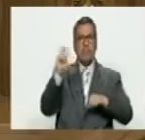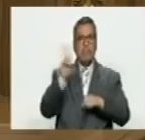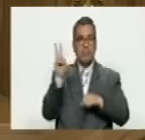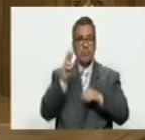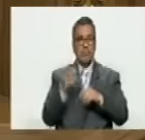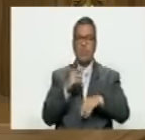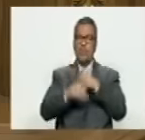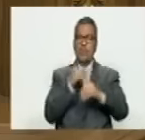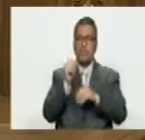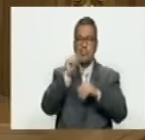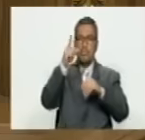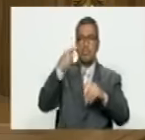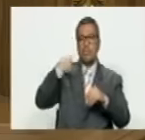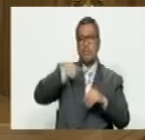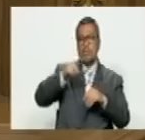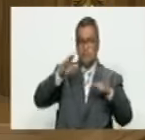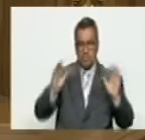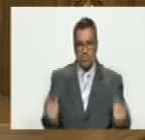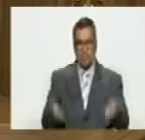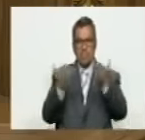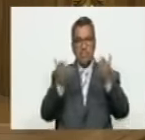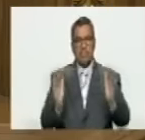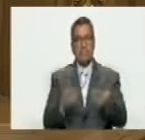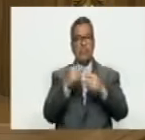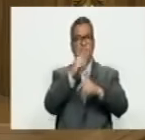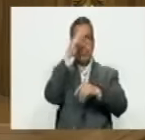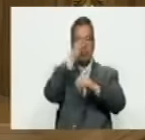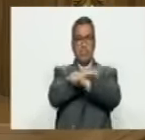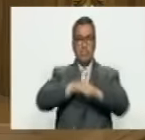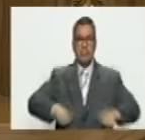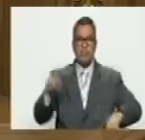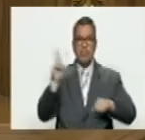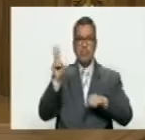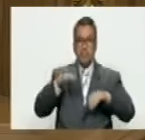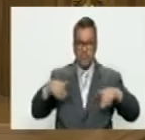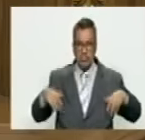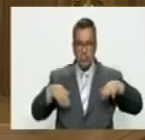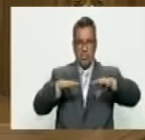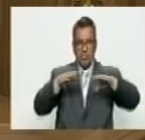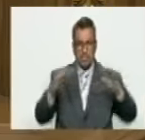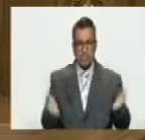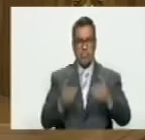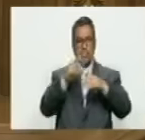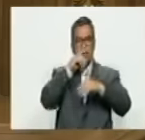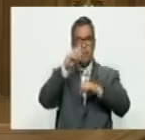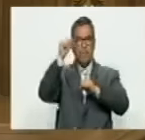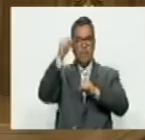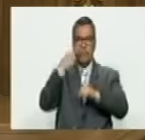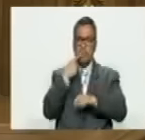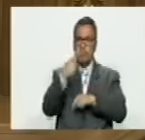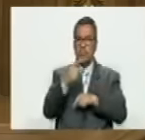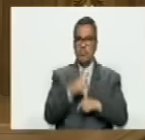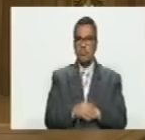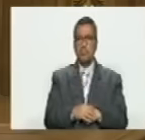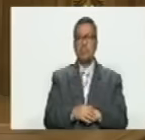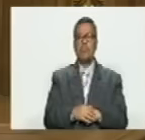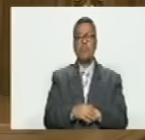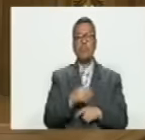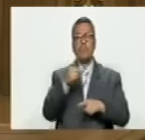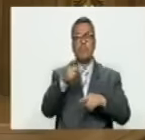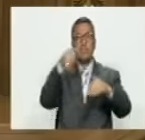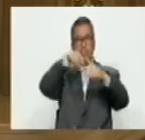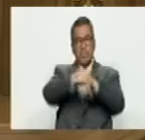cómo lo vamos a despertar? tenemos que estimular a los militares venezolanos a que se hacen contra Maduro él lo dice y luego dice hay que